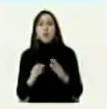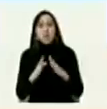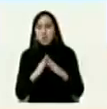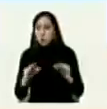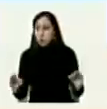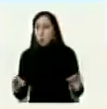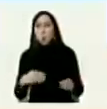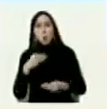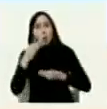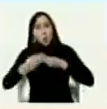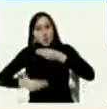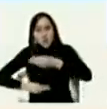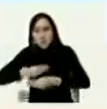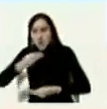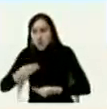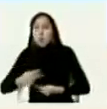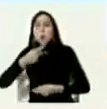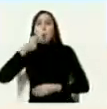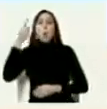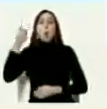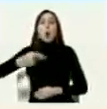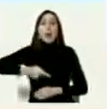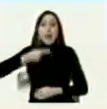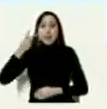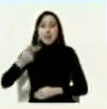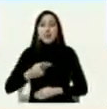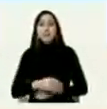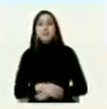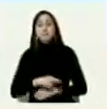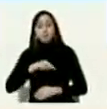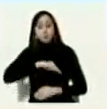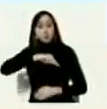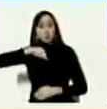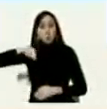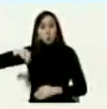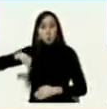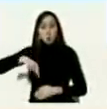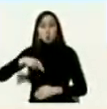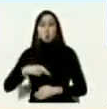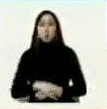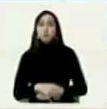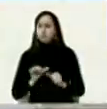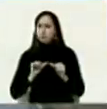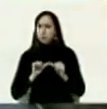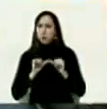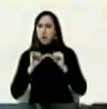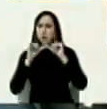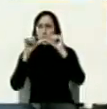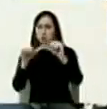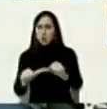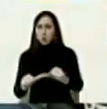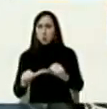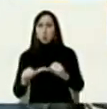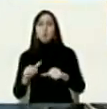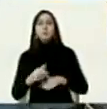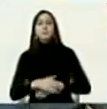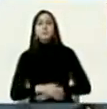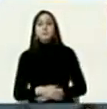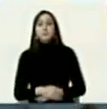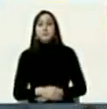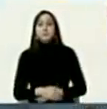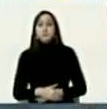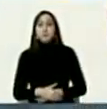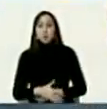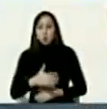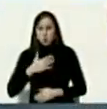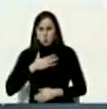de esas políticas nosotros mantuvimos y yo